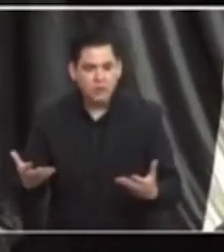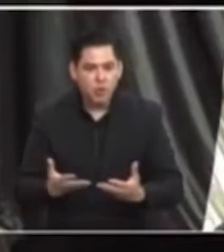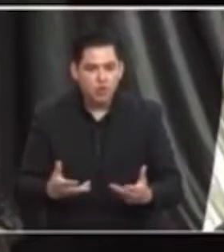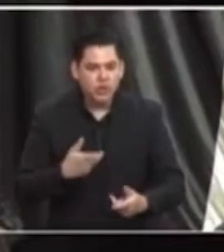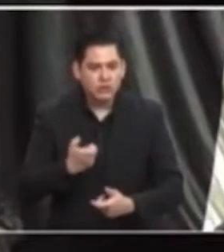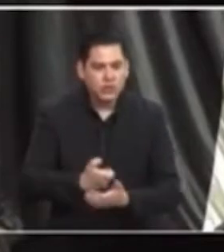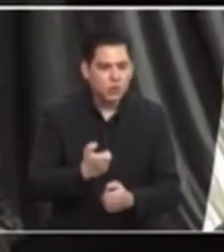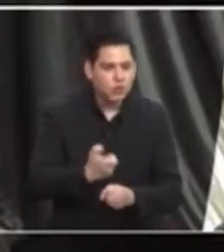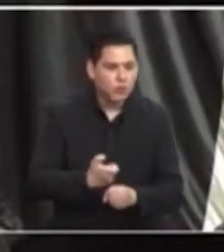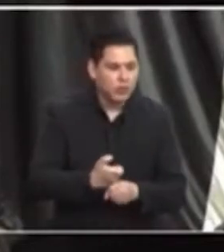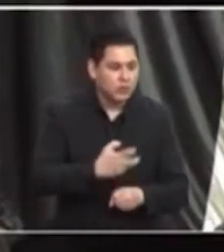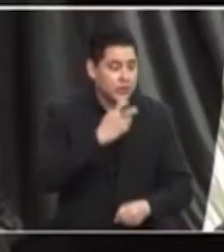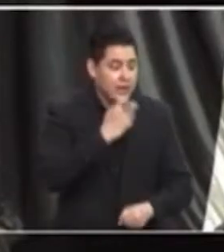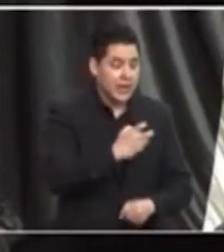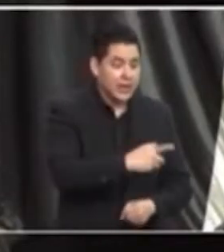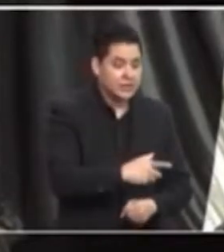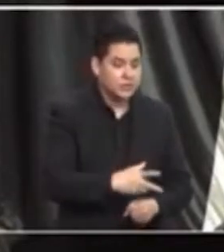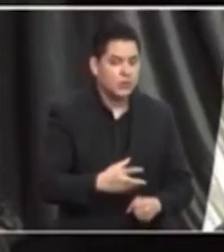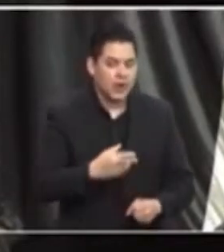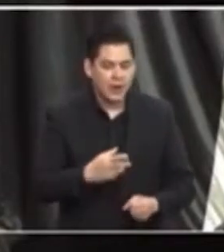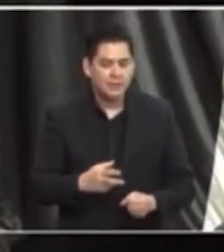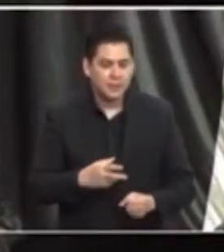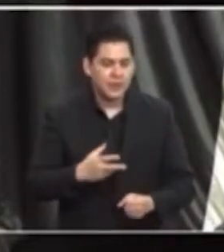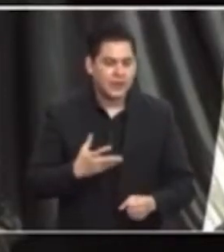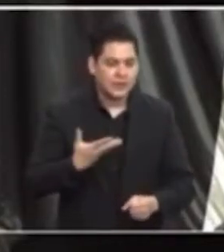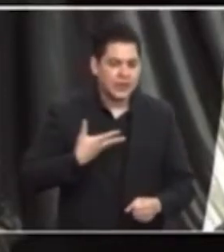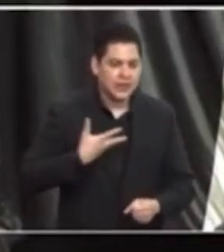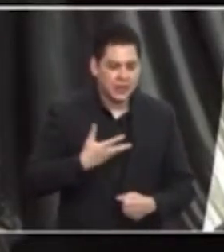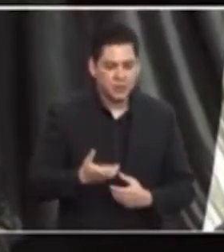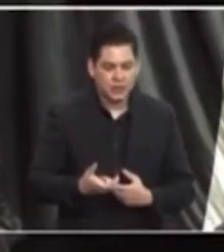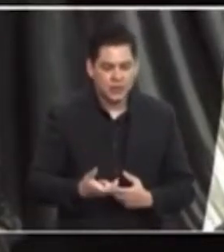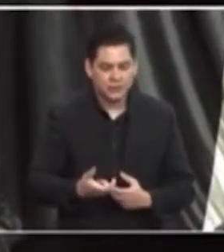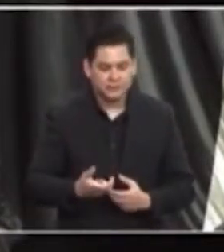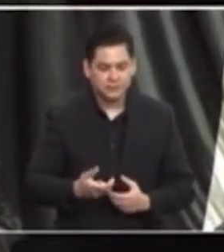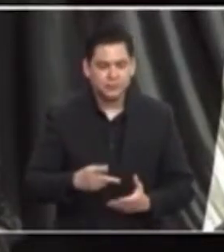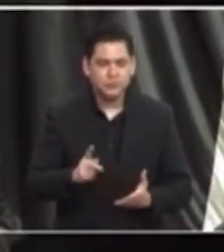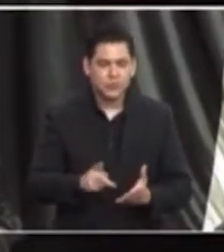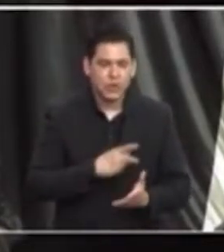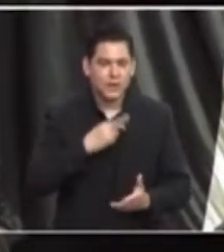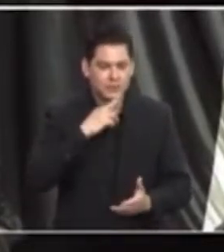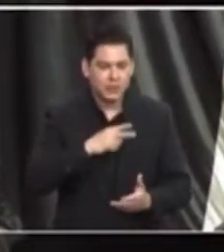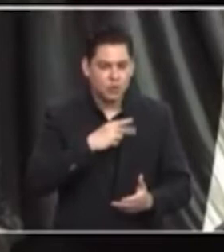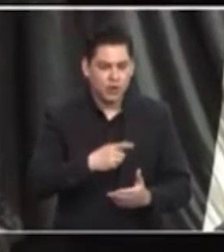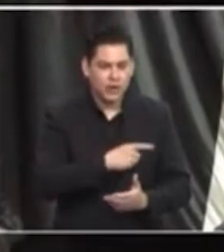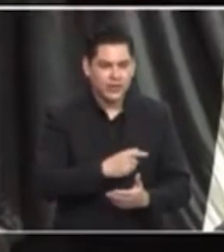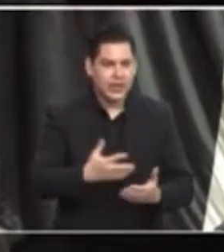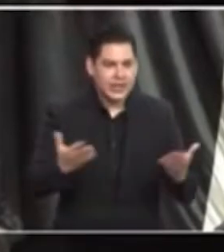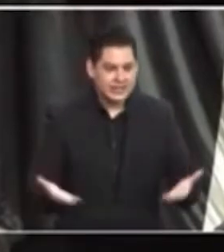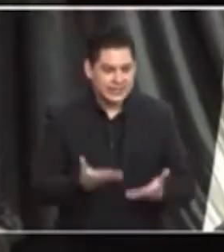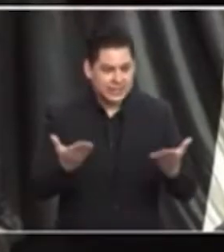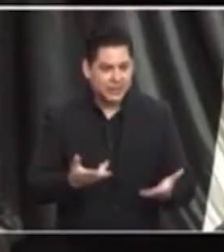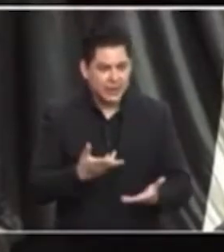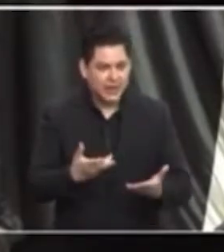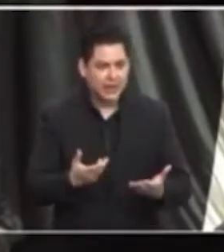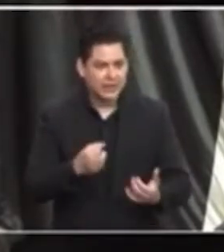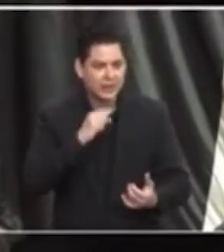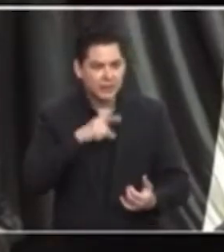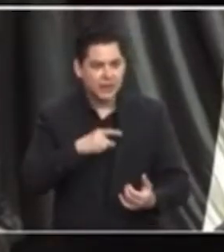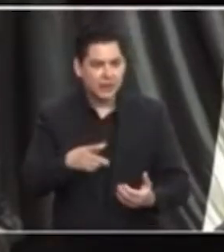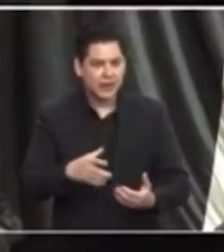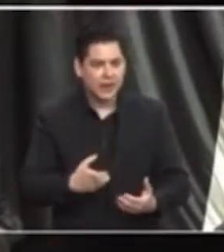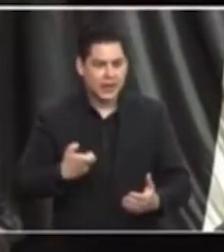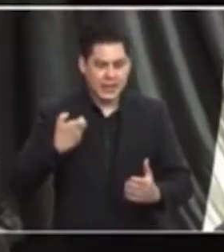forma, esto permitiría una recuperación de la precarización del ingreso e incentivaría por igual la